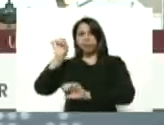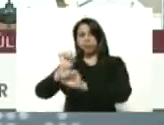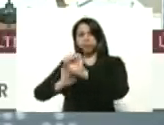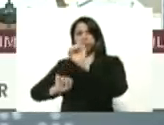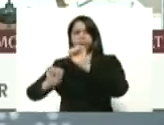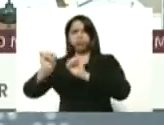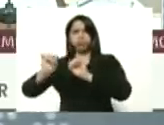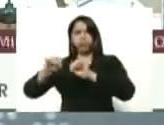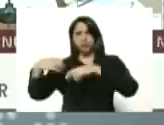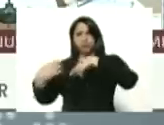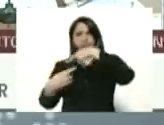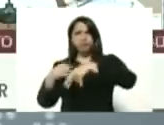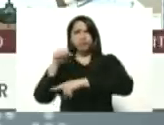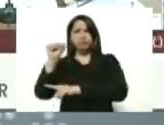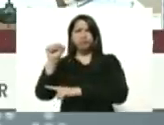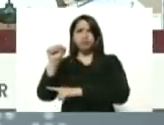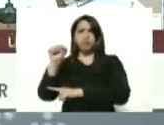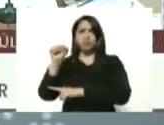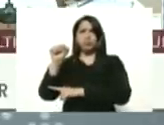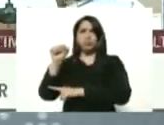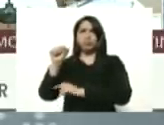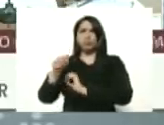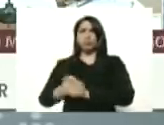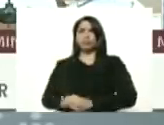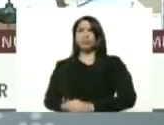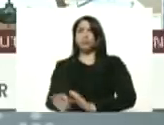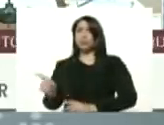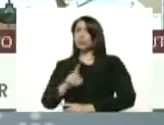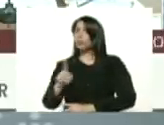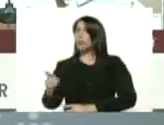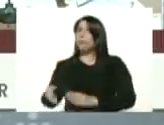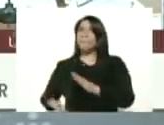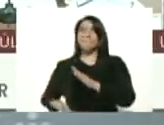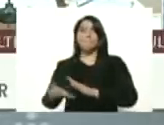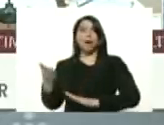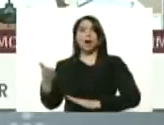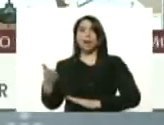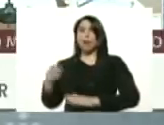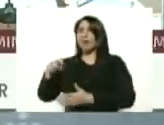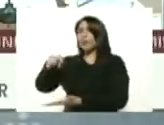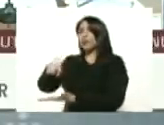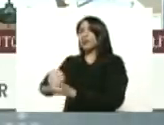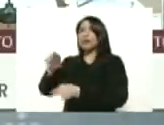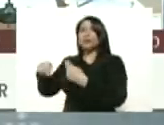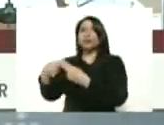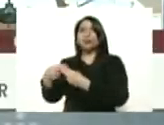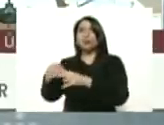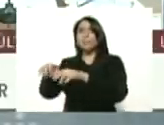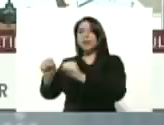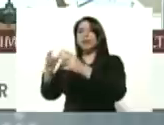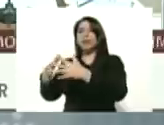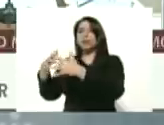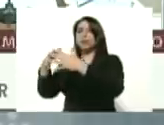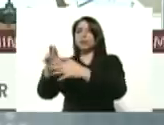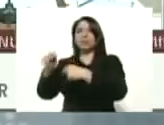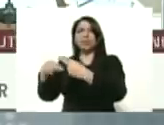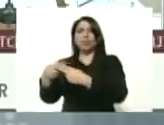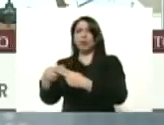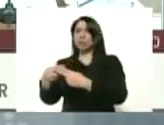pueblos revolucionarios que no nos vamos a arrodillar jamás al imperialismo norteamericano jamás